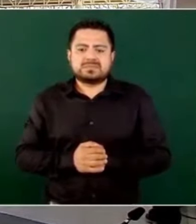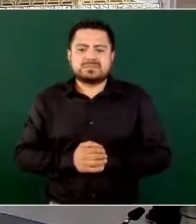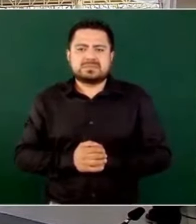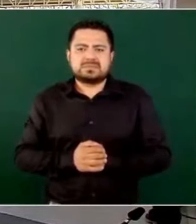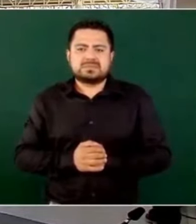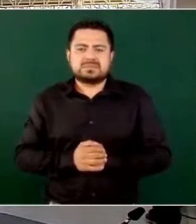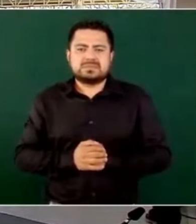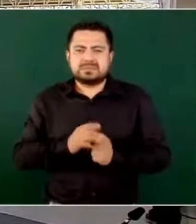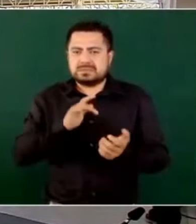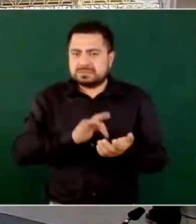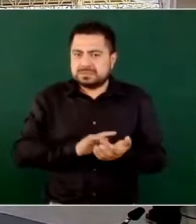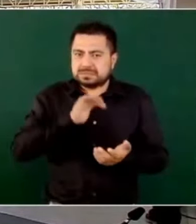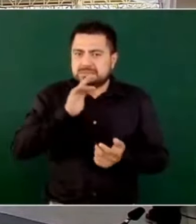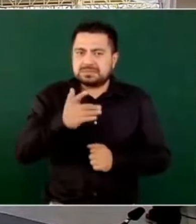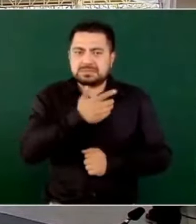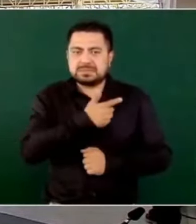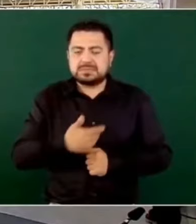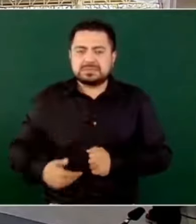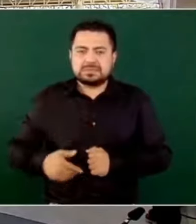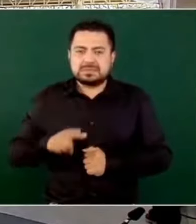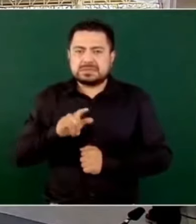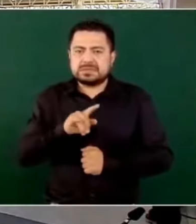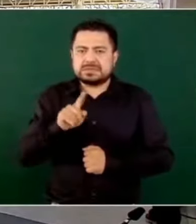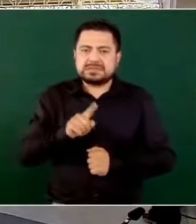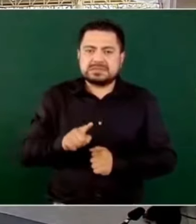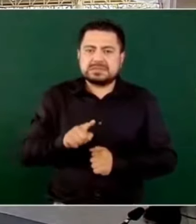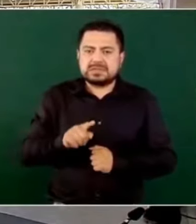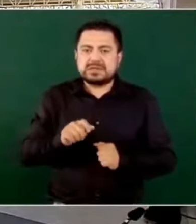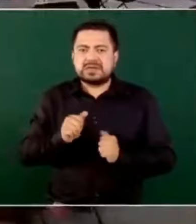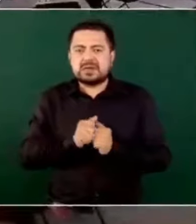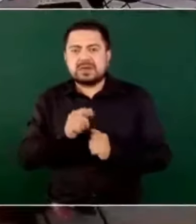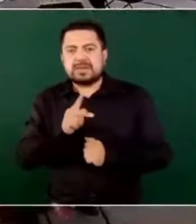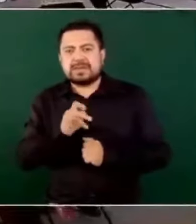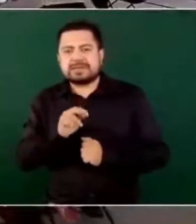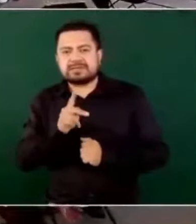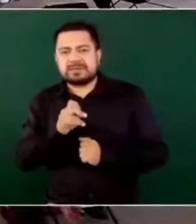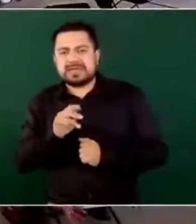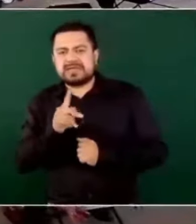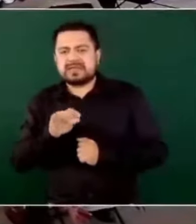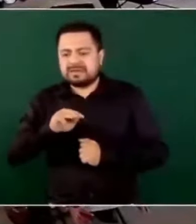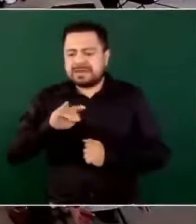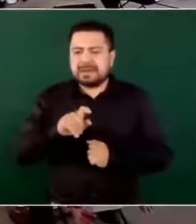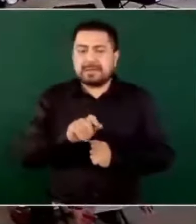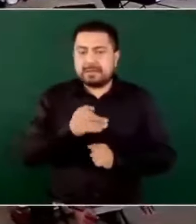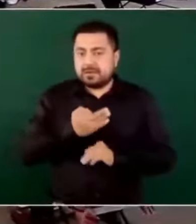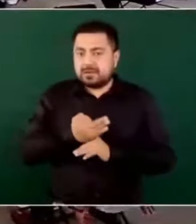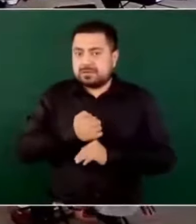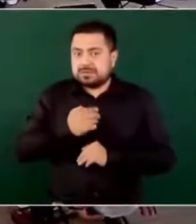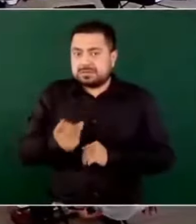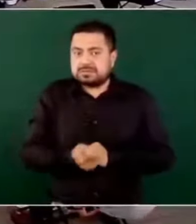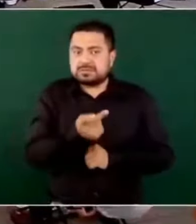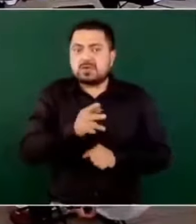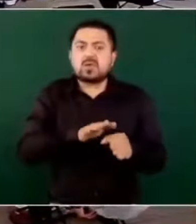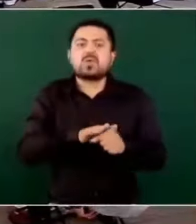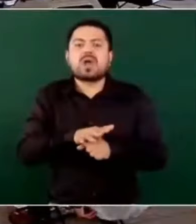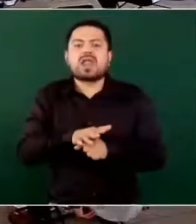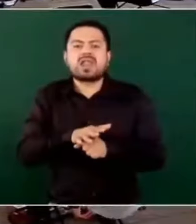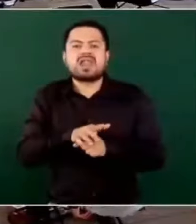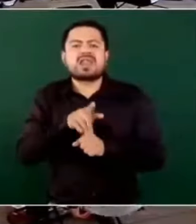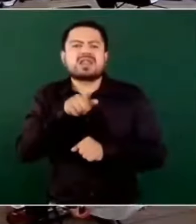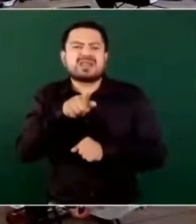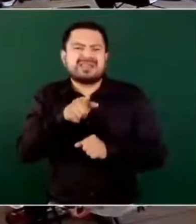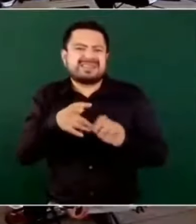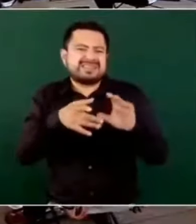Gracias, Presidente Judit Sánchez Reyes de Perspectivas MX. Preguntarle qué lectura le da a las